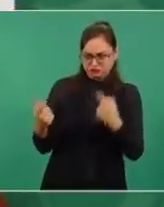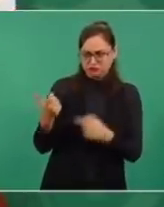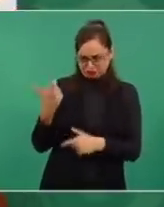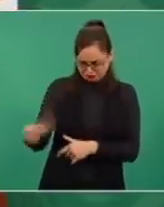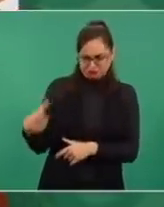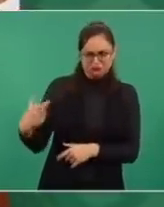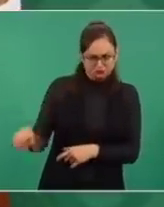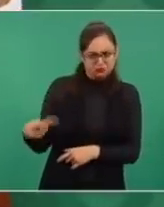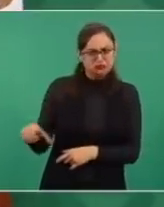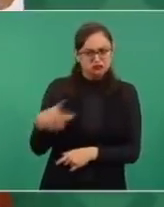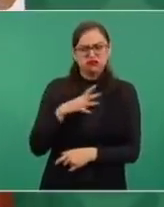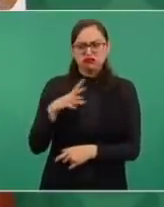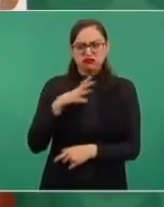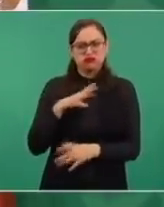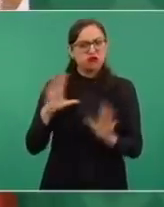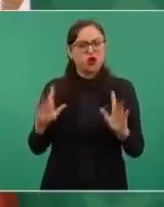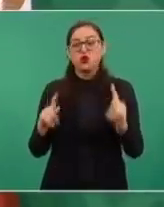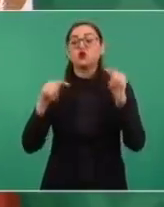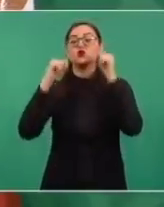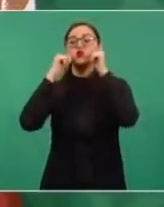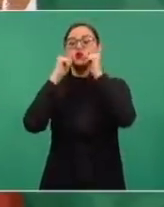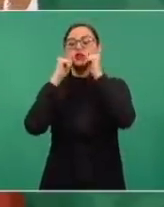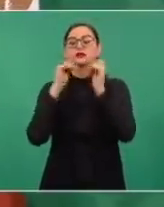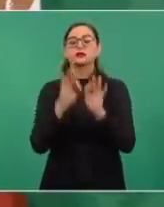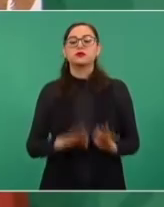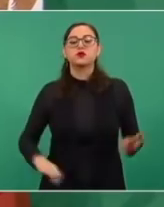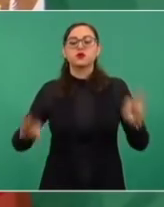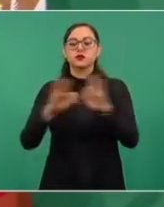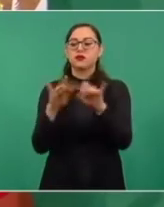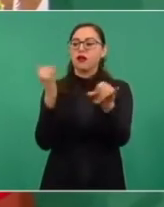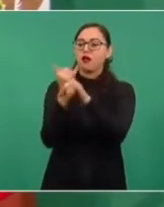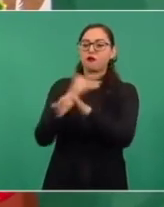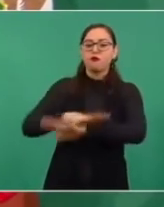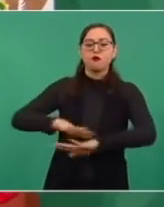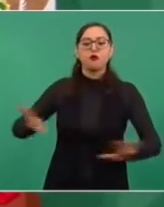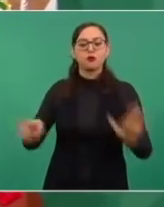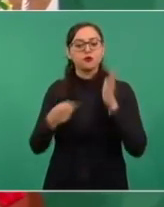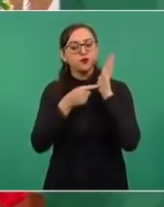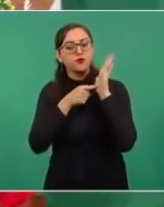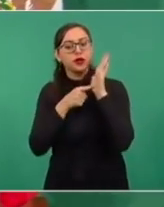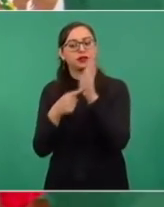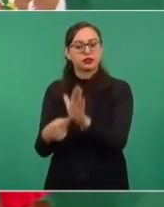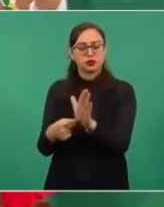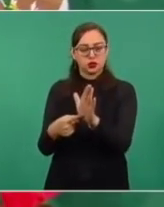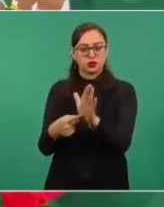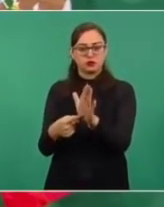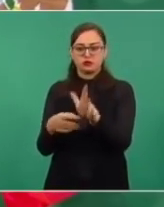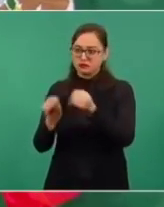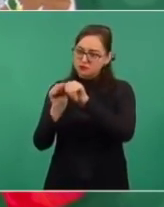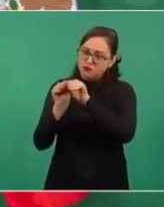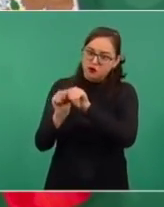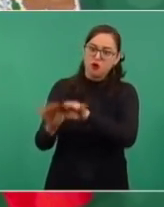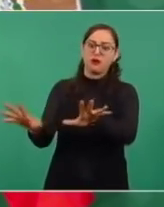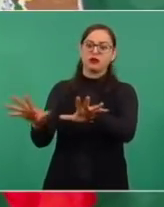una información no tóxica,